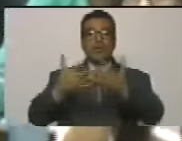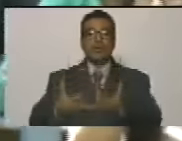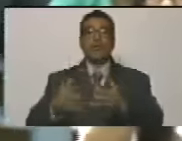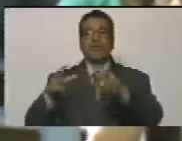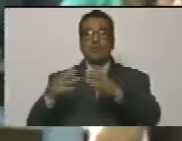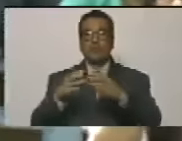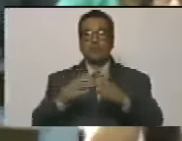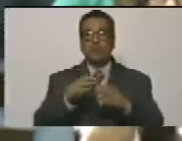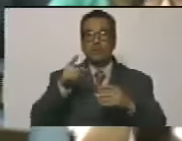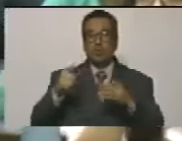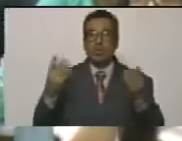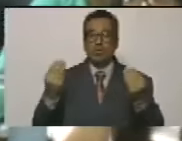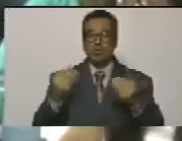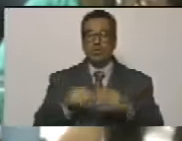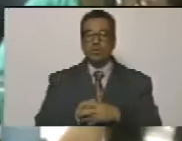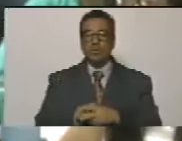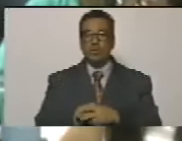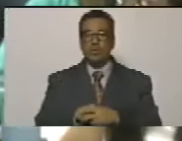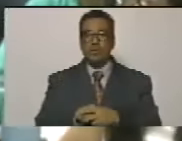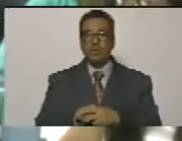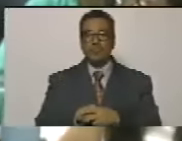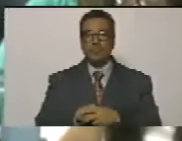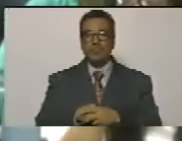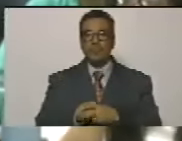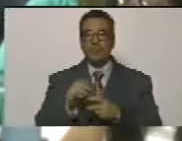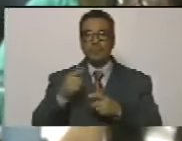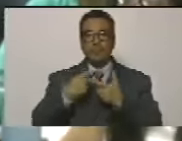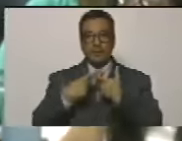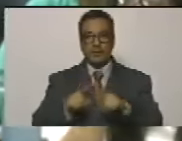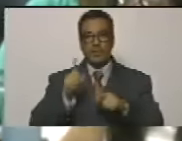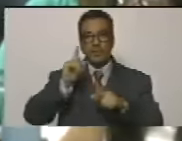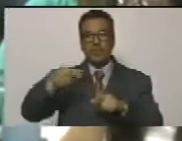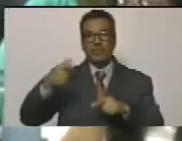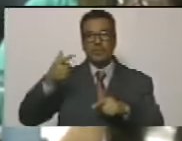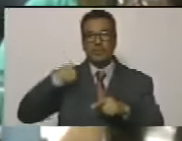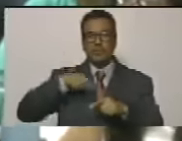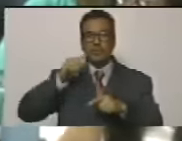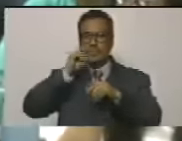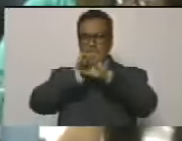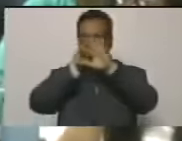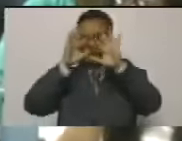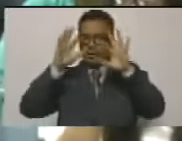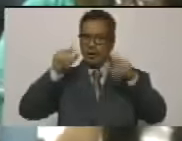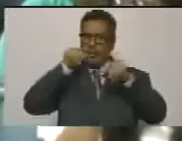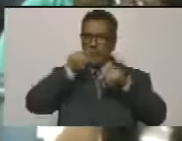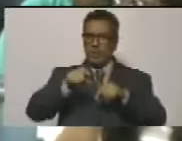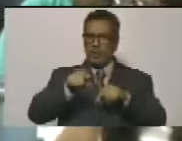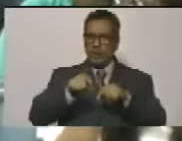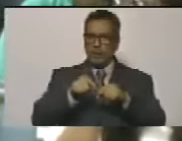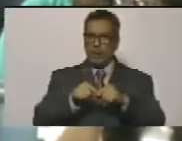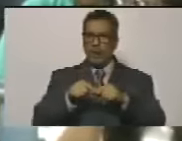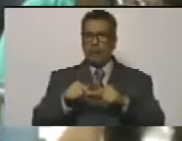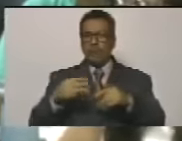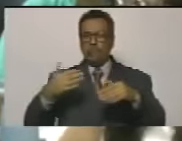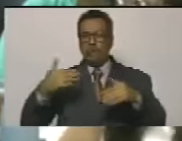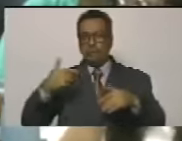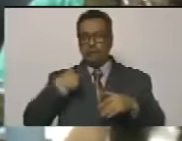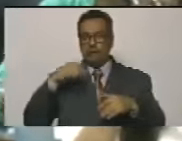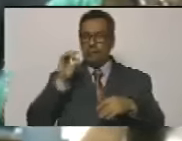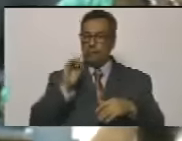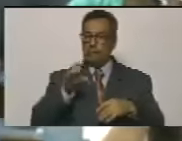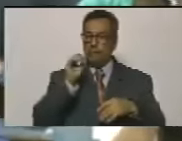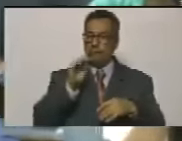recursos ya es bastante pero también hay que tener claro que lo que ellos más les duele es